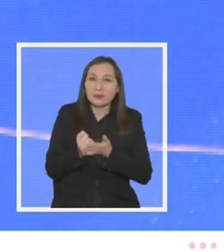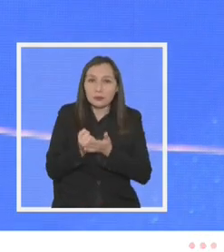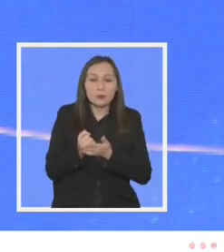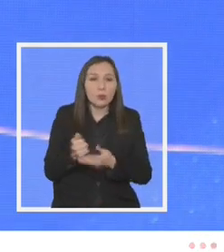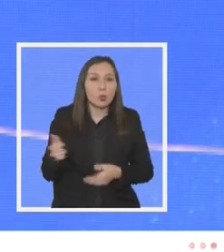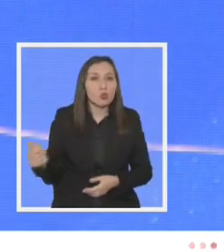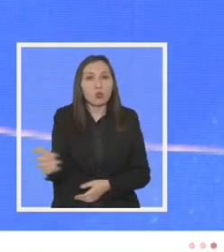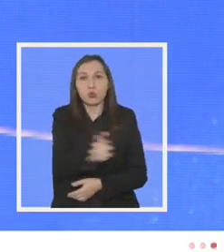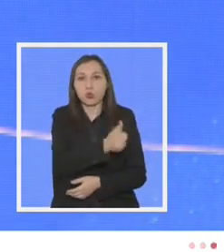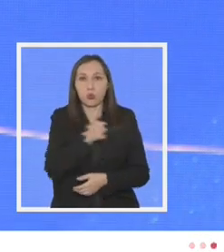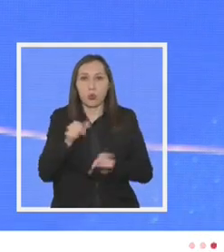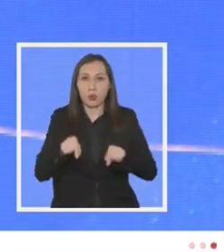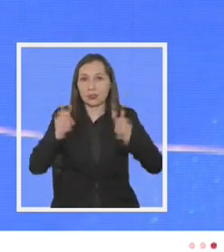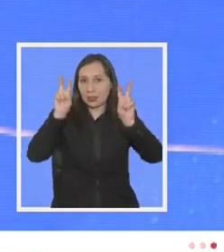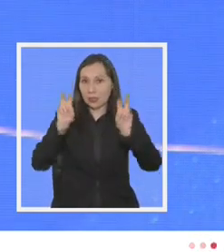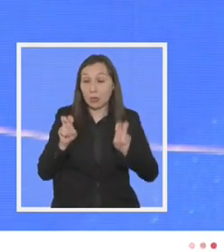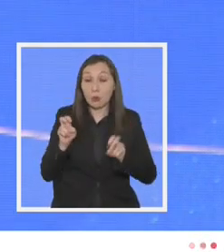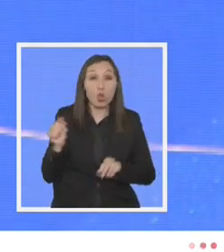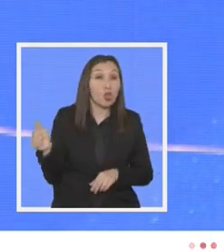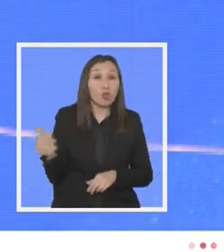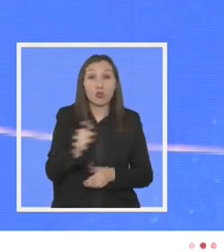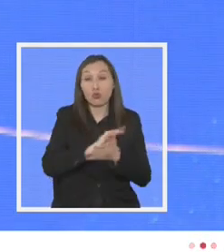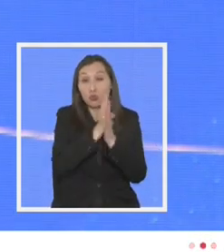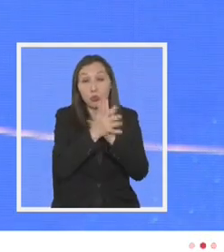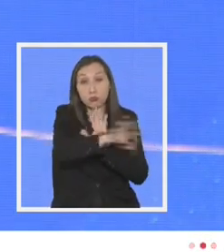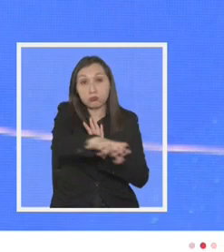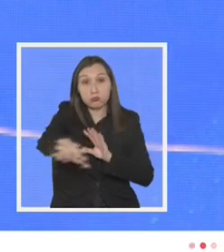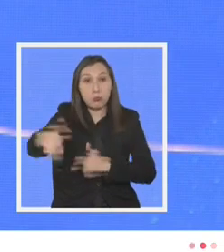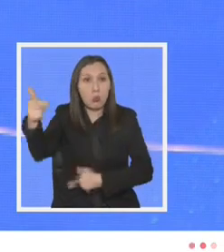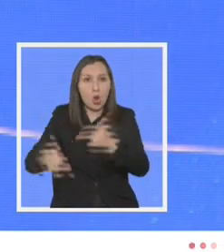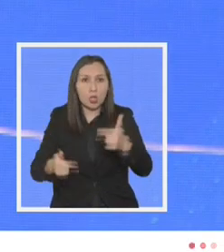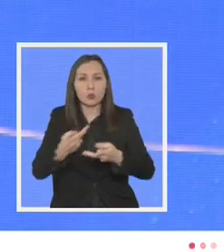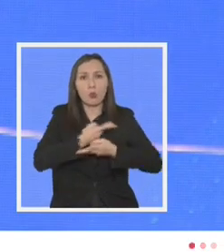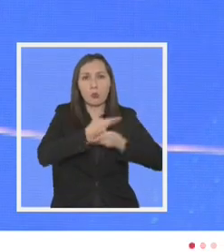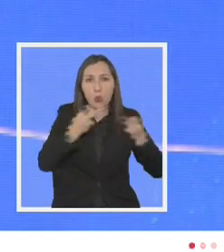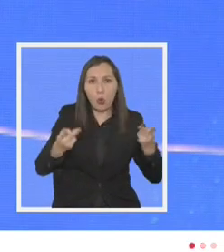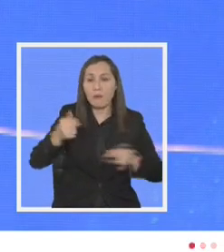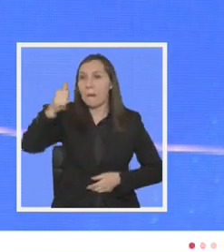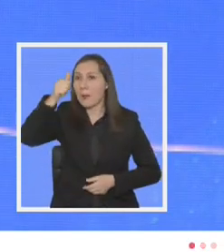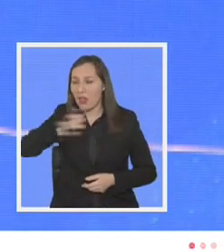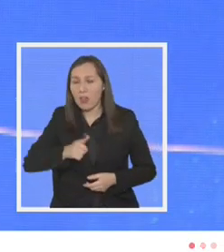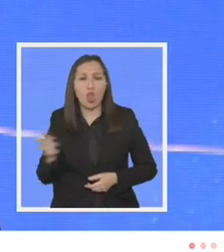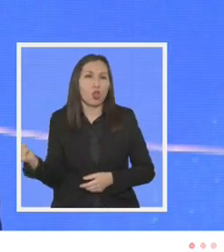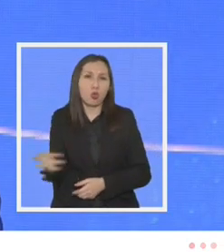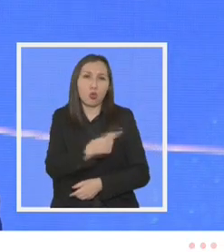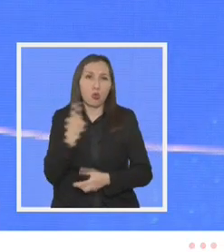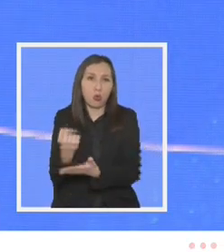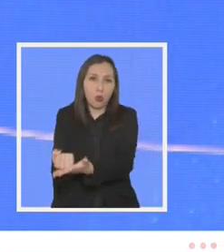de todos en esta materia de todos los sectores políticos y del sector público con el sector privado